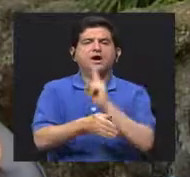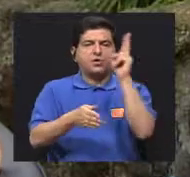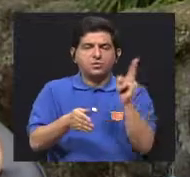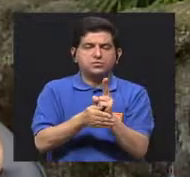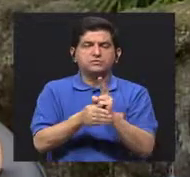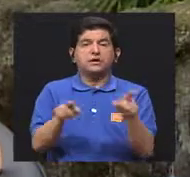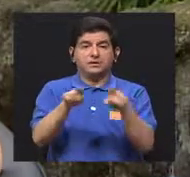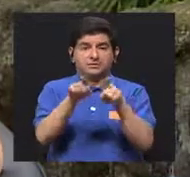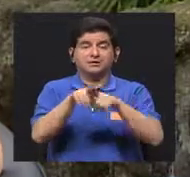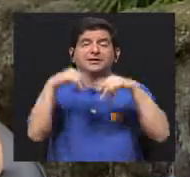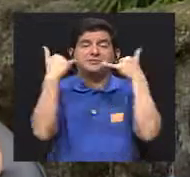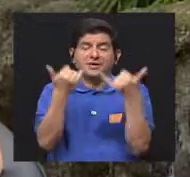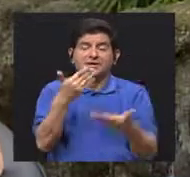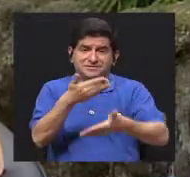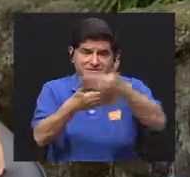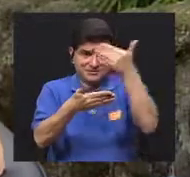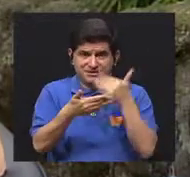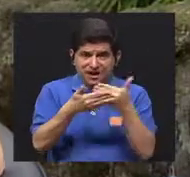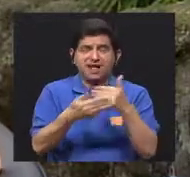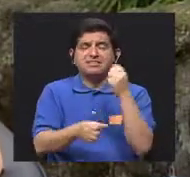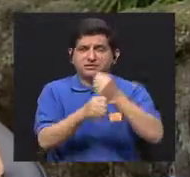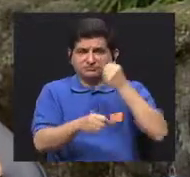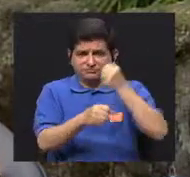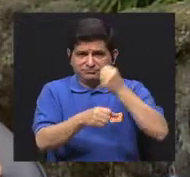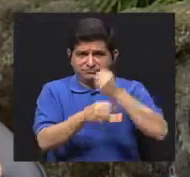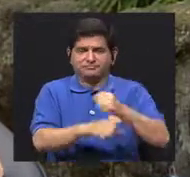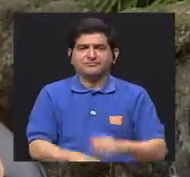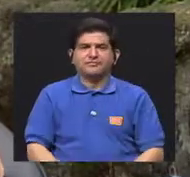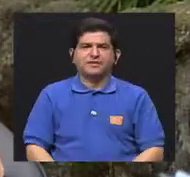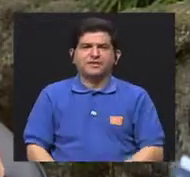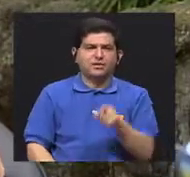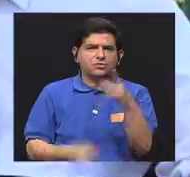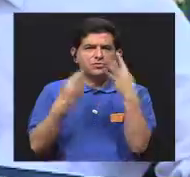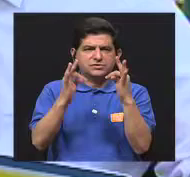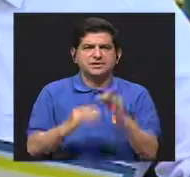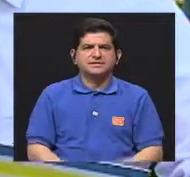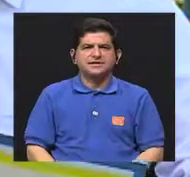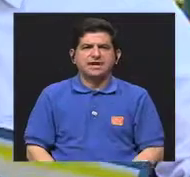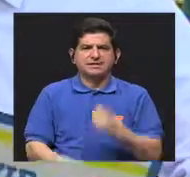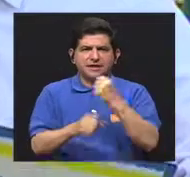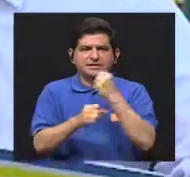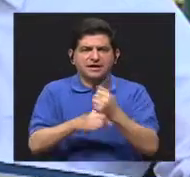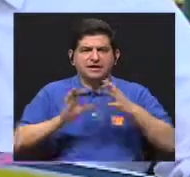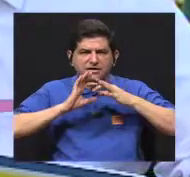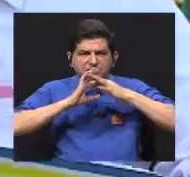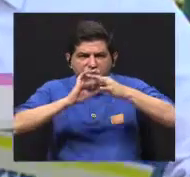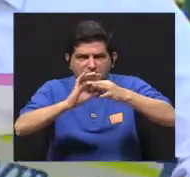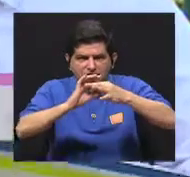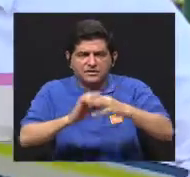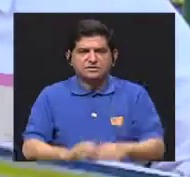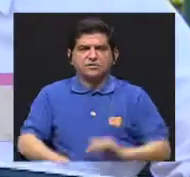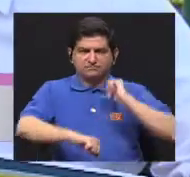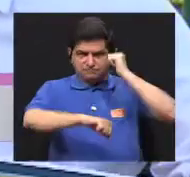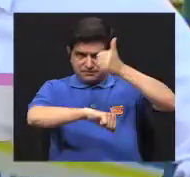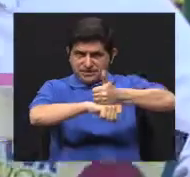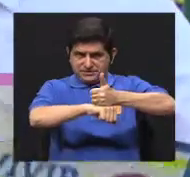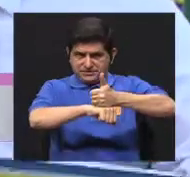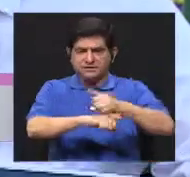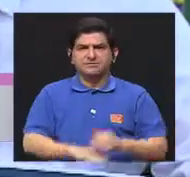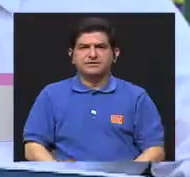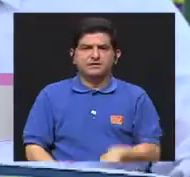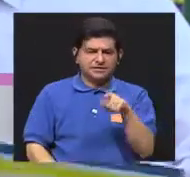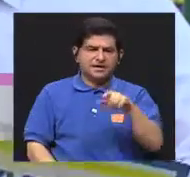lado, haciendo uso de lo que ya se ha venido trabajando. Quieren hacer una sinergia y poder, entonces, materializar esto